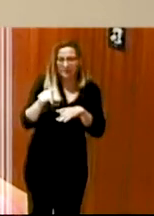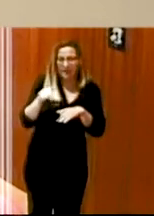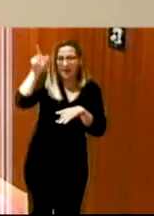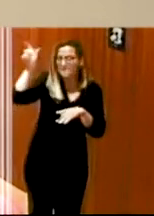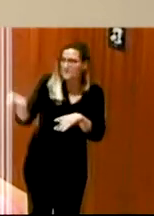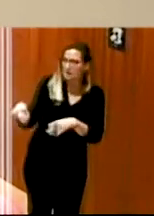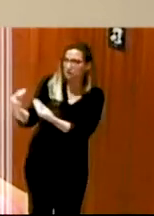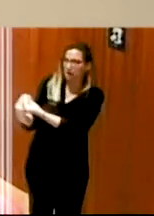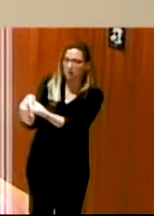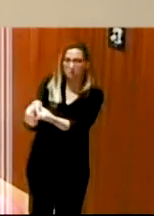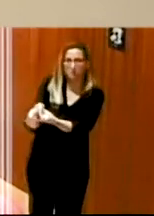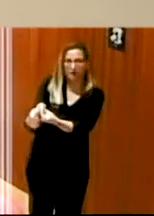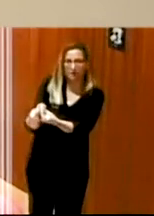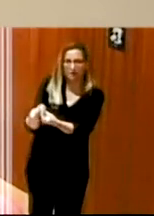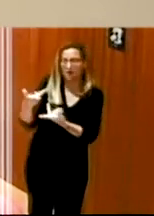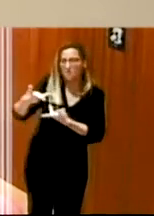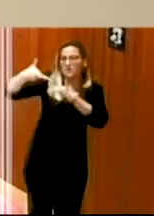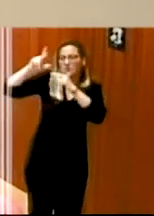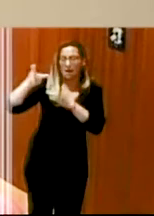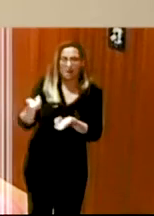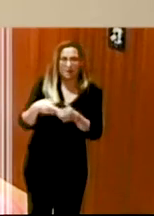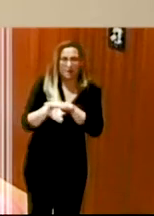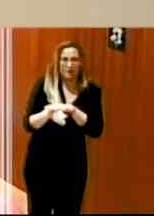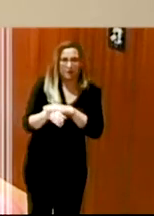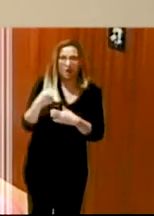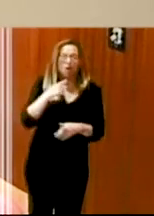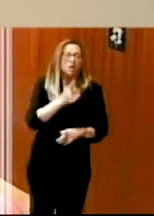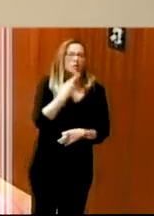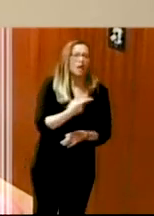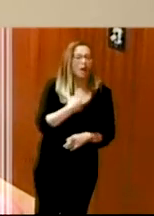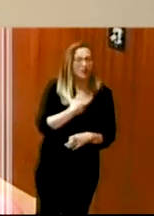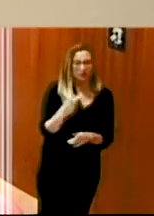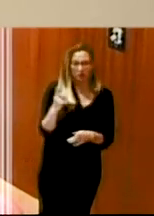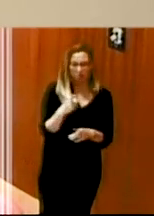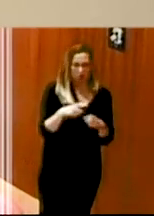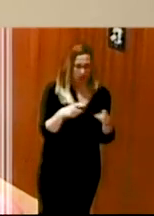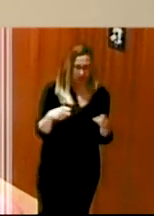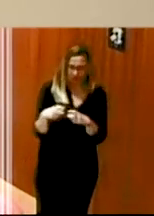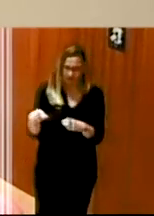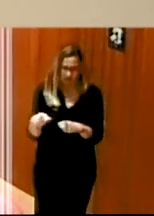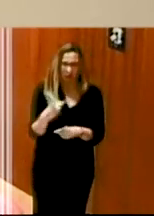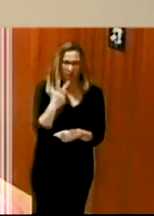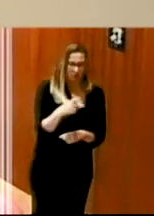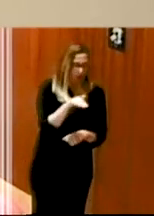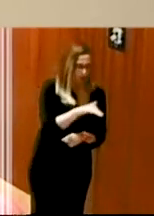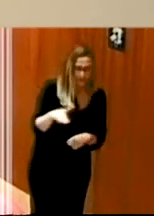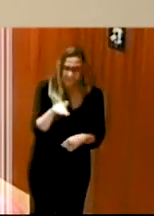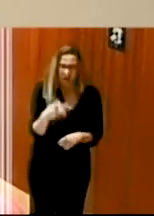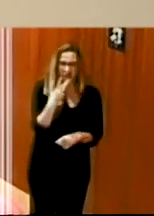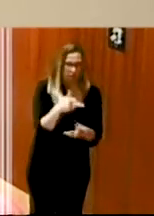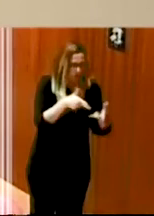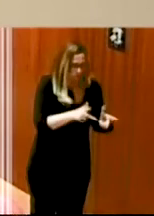tener, no tener que plantearse no puedo ir porque son dos entradas o porque son dos espacios o porque son dos sitios.